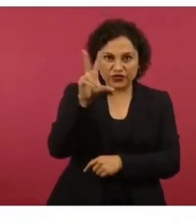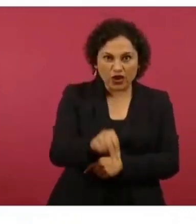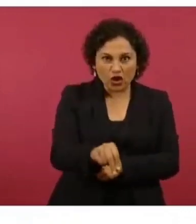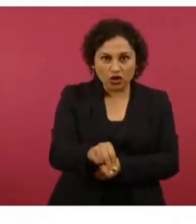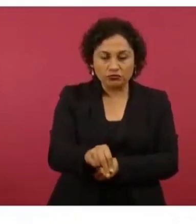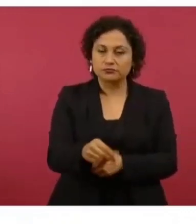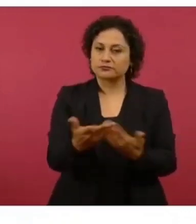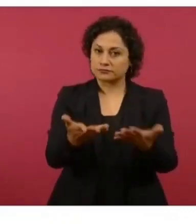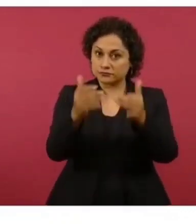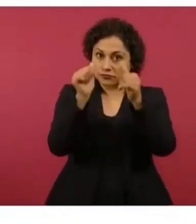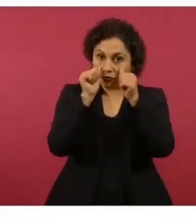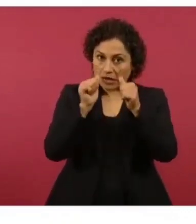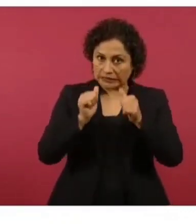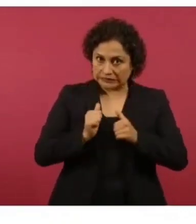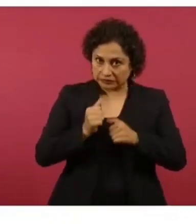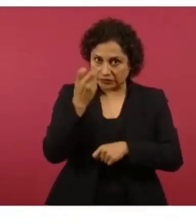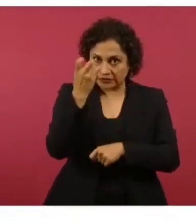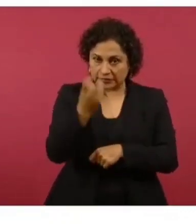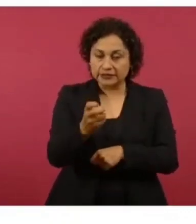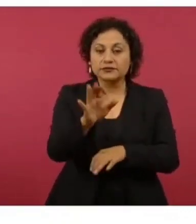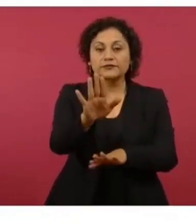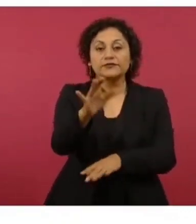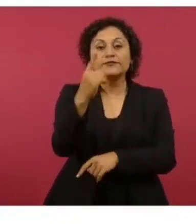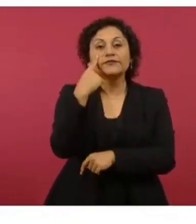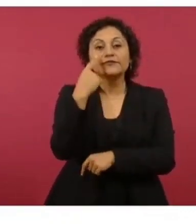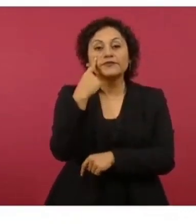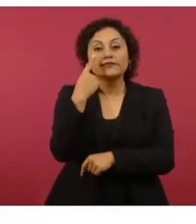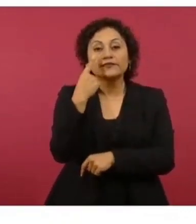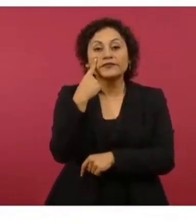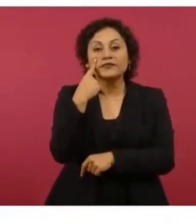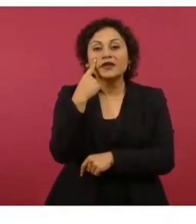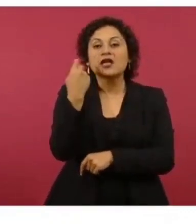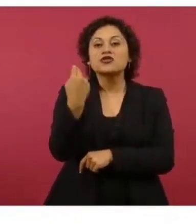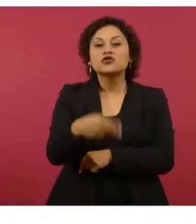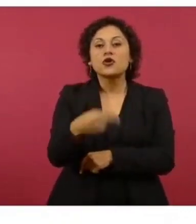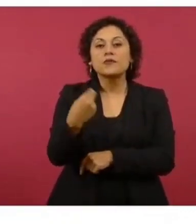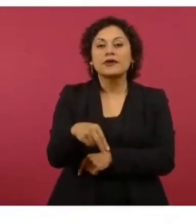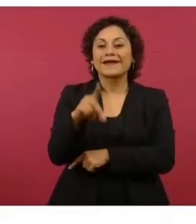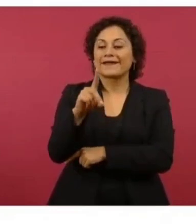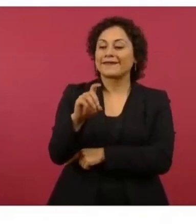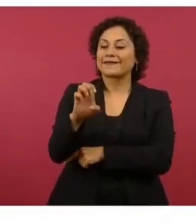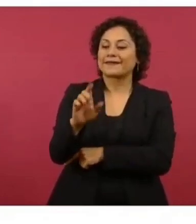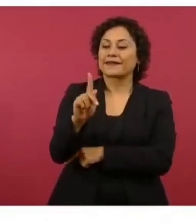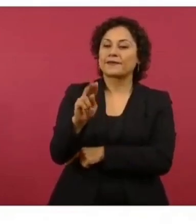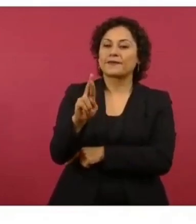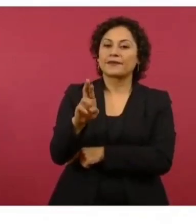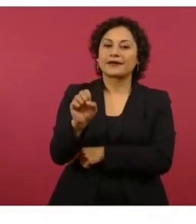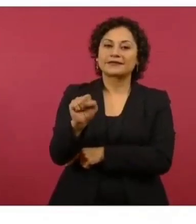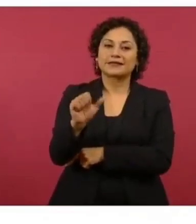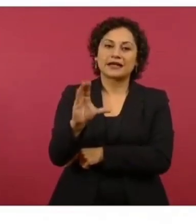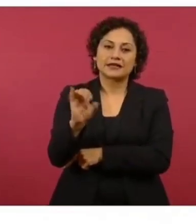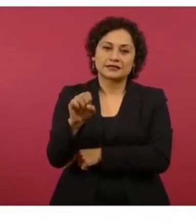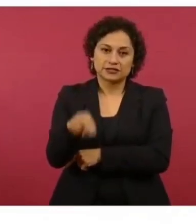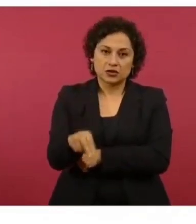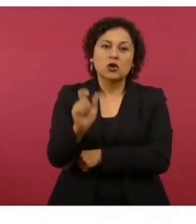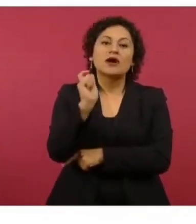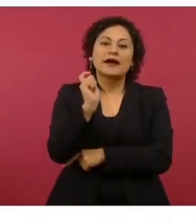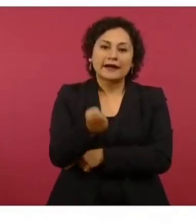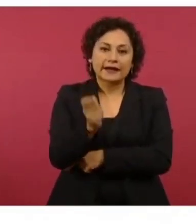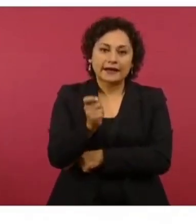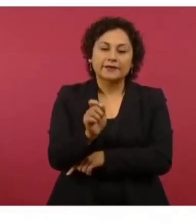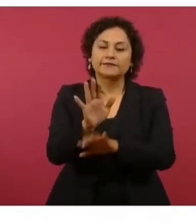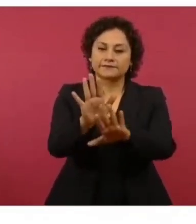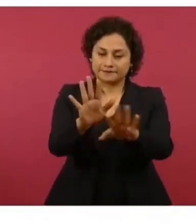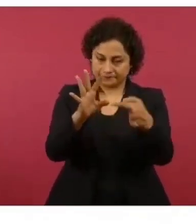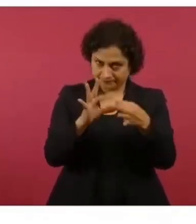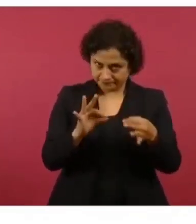Y pon atención, existe algo que se llama depreciación. Una forma muy fácil de explicártelos nuevamente con un carro.